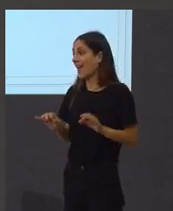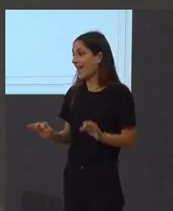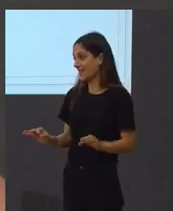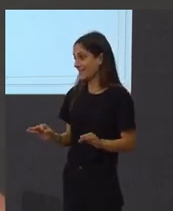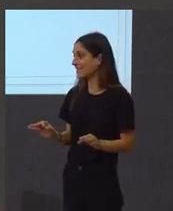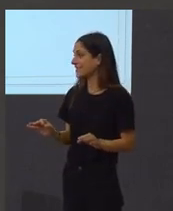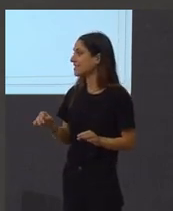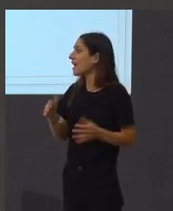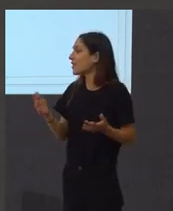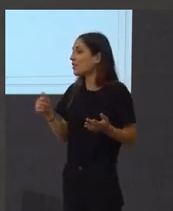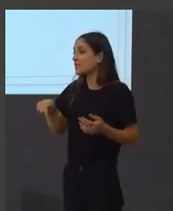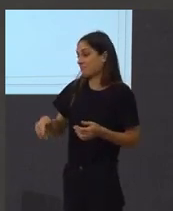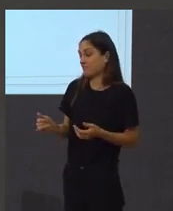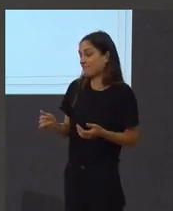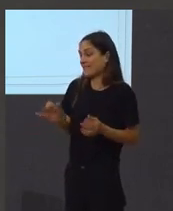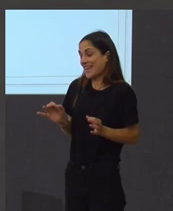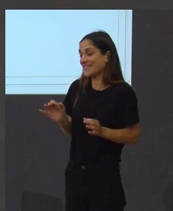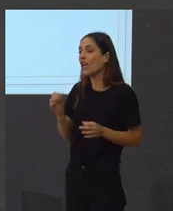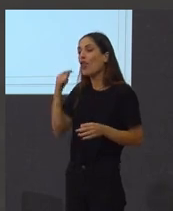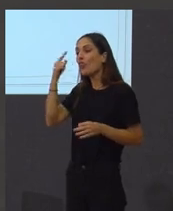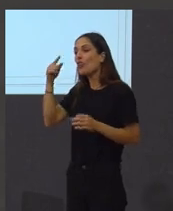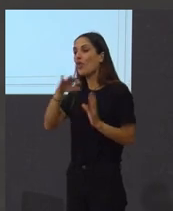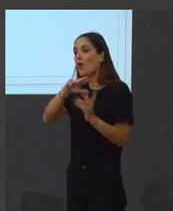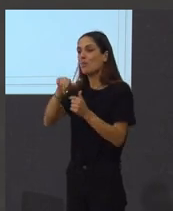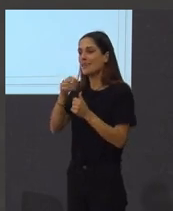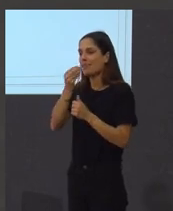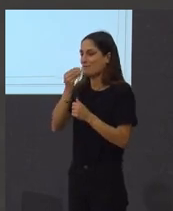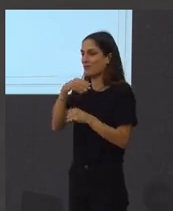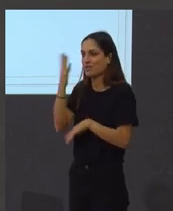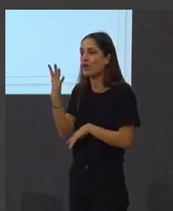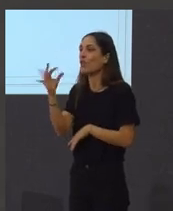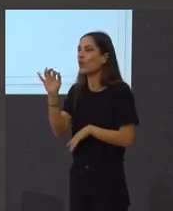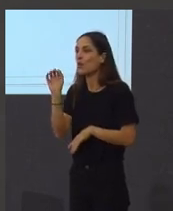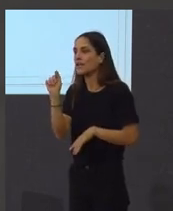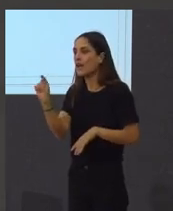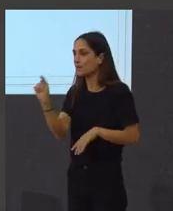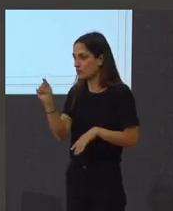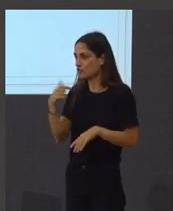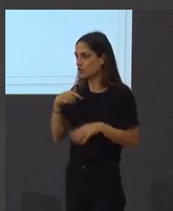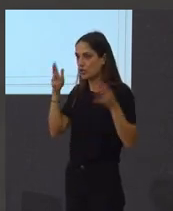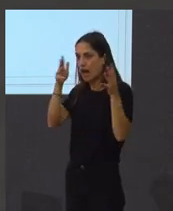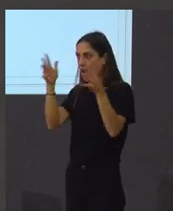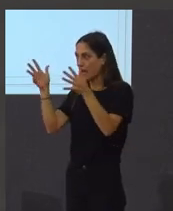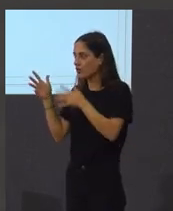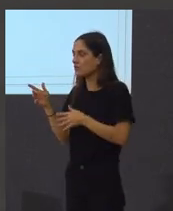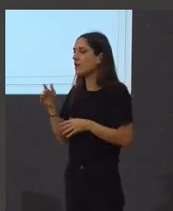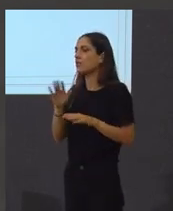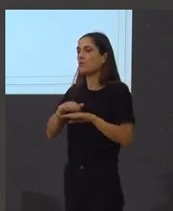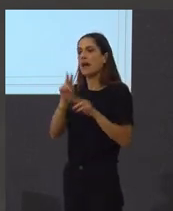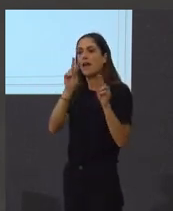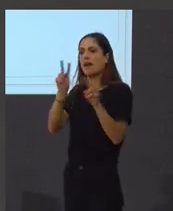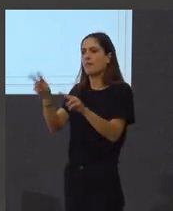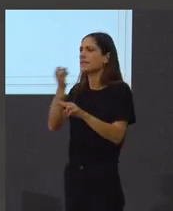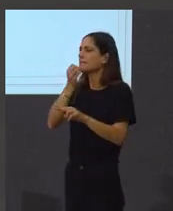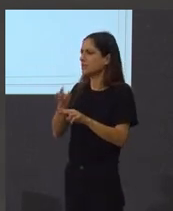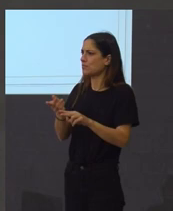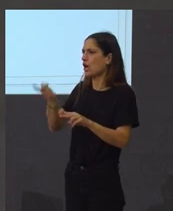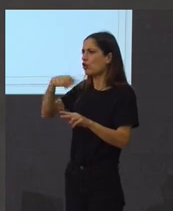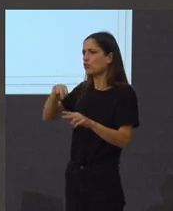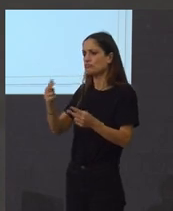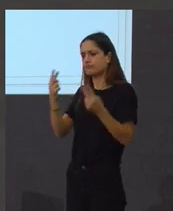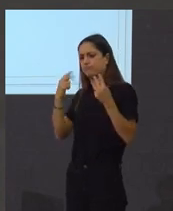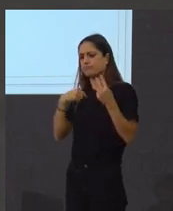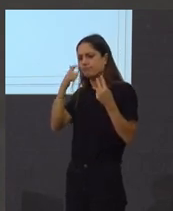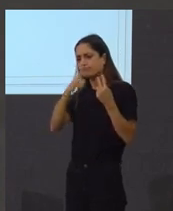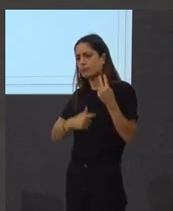hai un documental maravilloso de 59 minutos de metraxe que eu vos recomendo para que bixares ben así como somos,